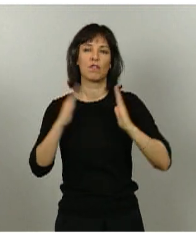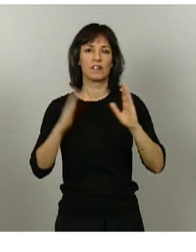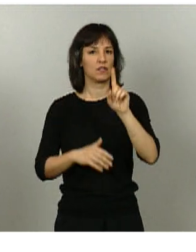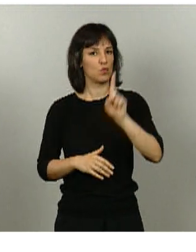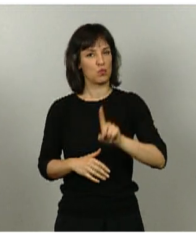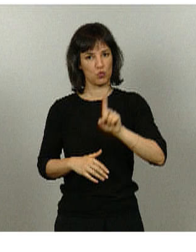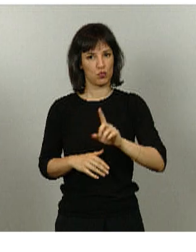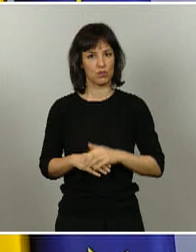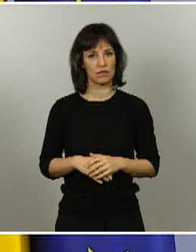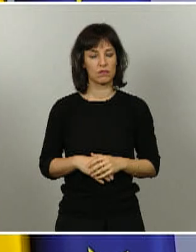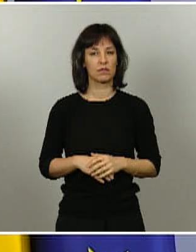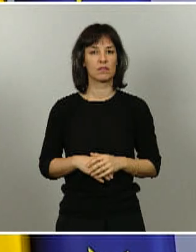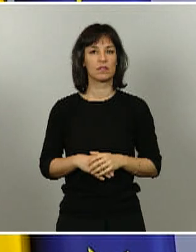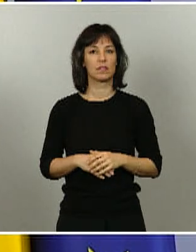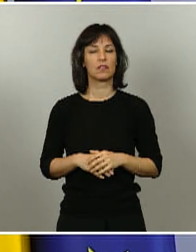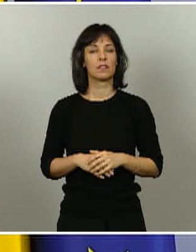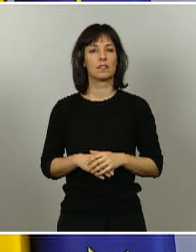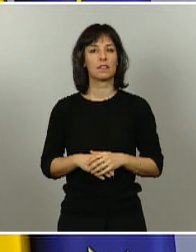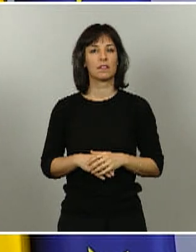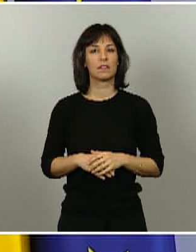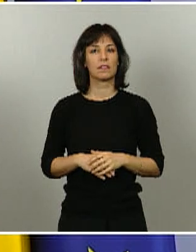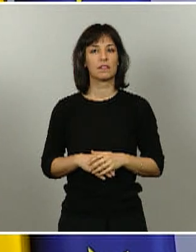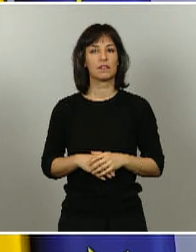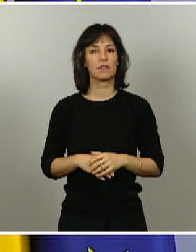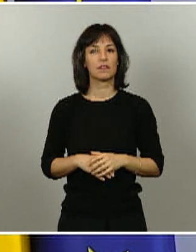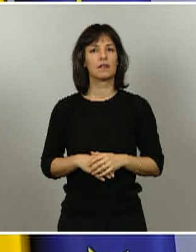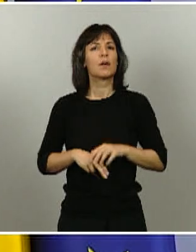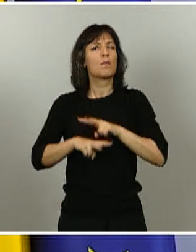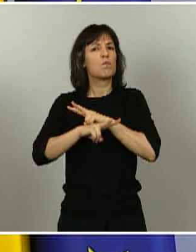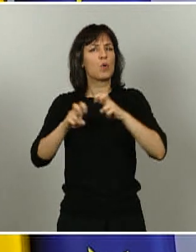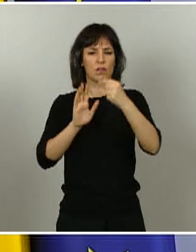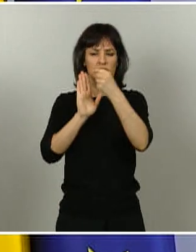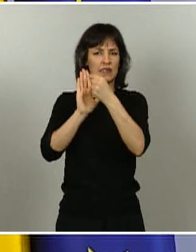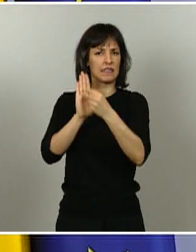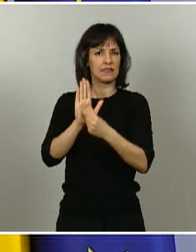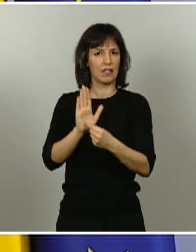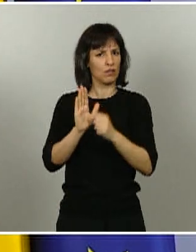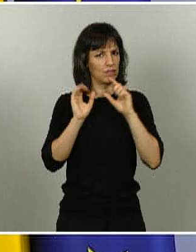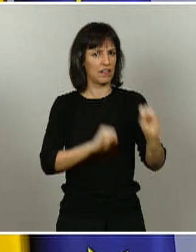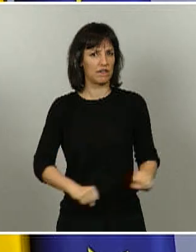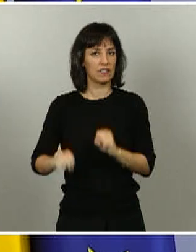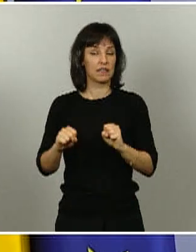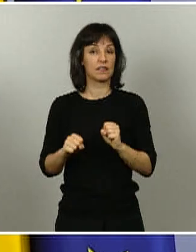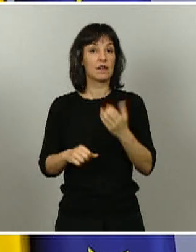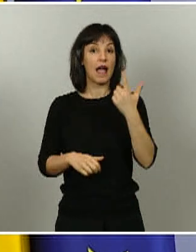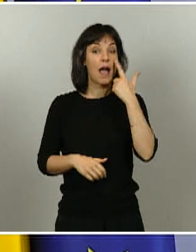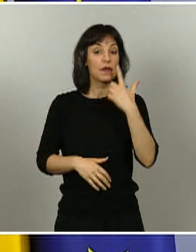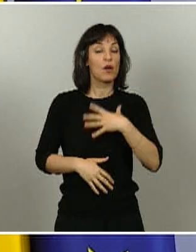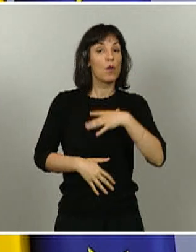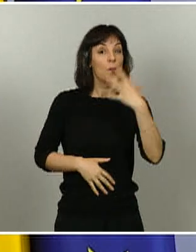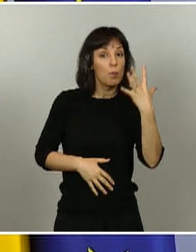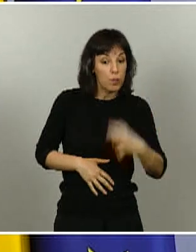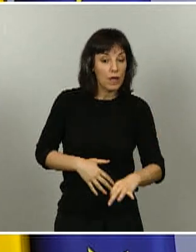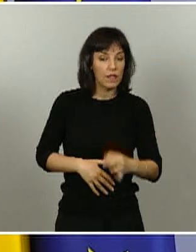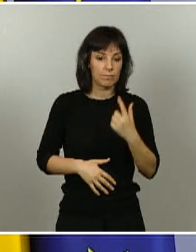seguido el criterio que desde el principio hemos defendido, de que para poder valorar los efectos, los posibles efectos, que tenga